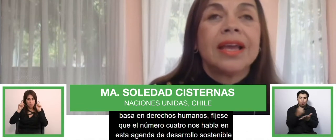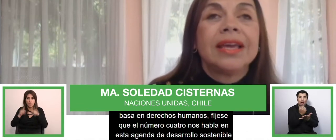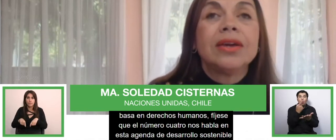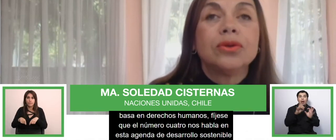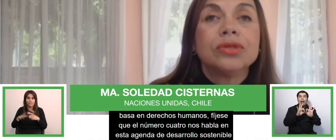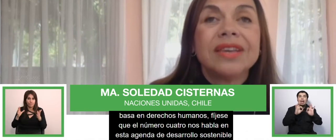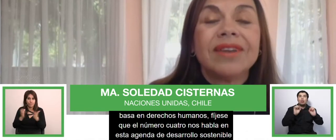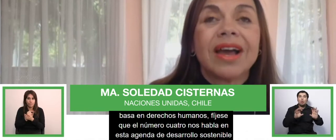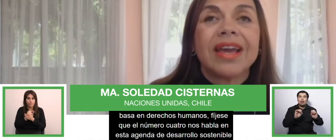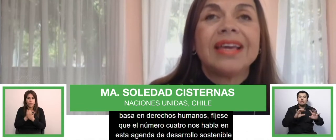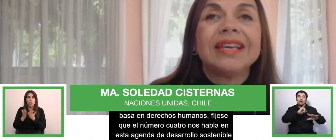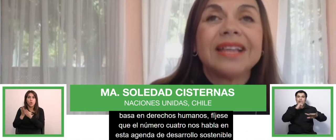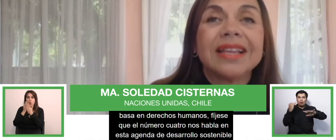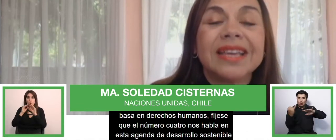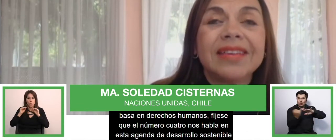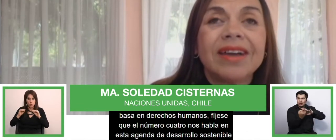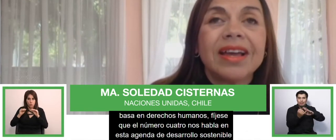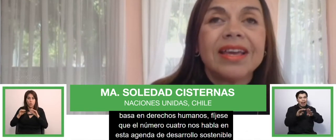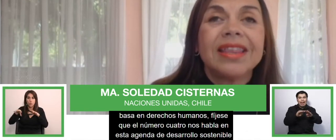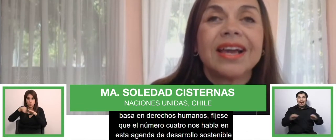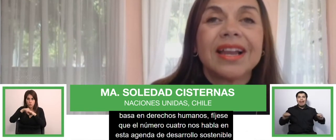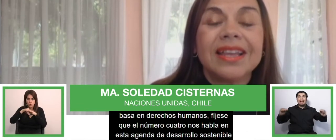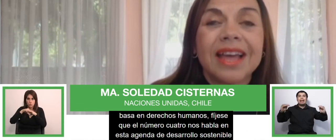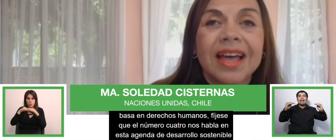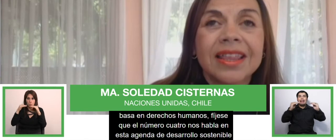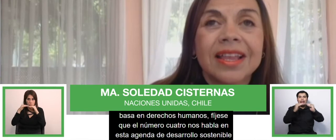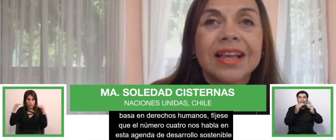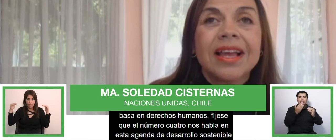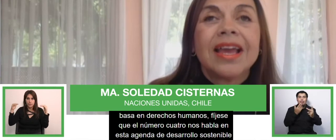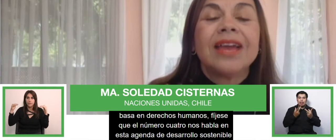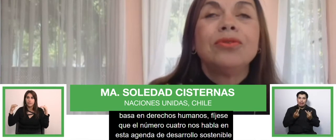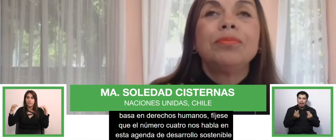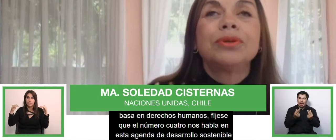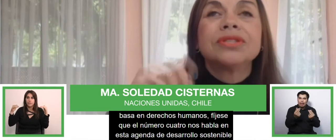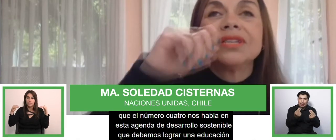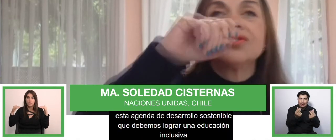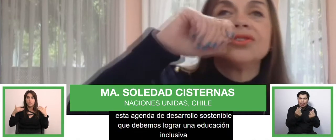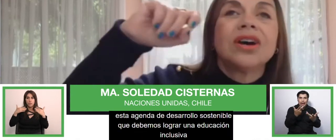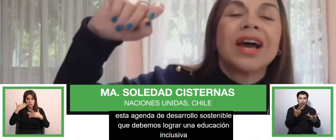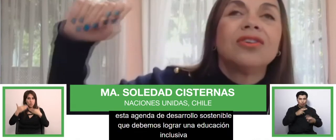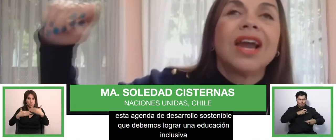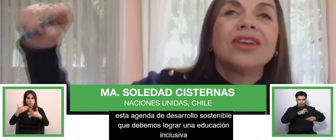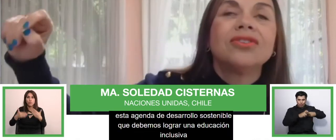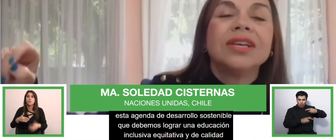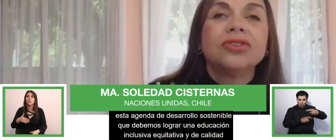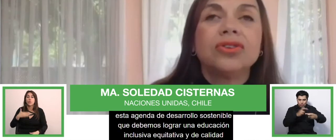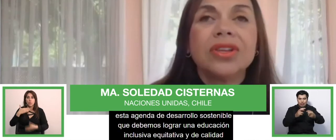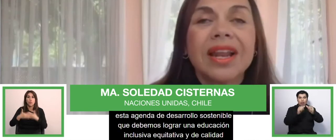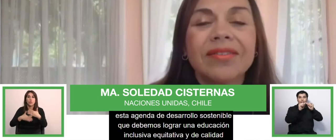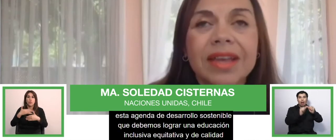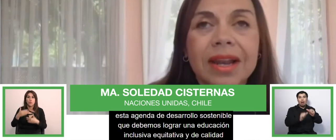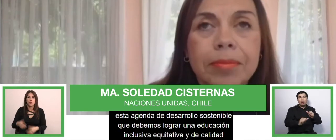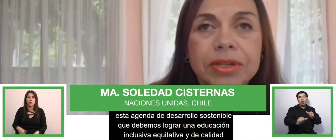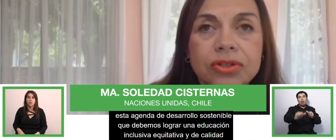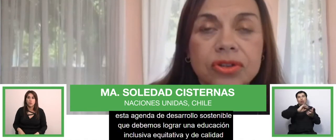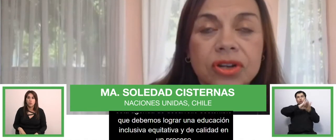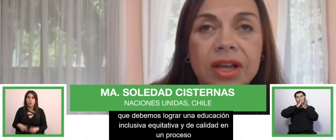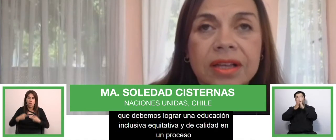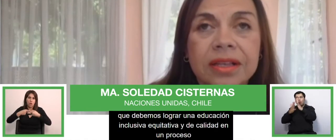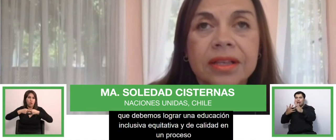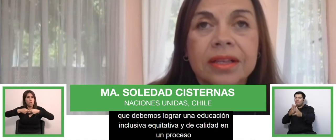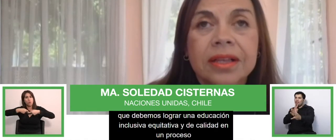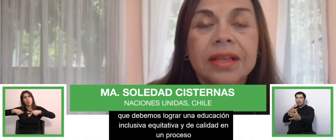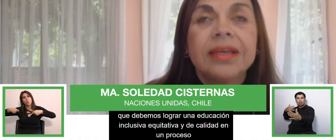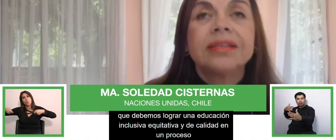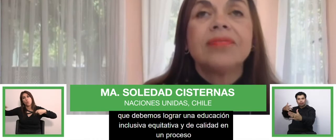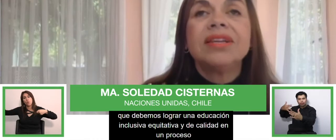inclusiva, equitativa y de calidad en un proceso a lo largo de toda la vida de la persona.